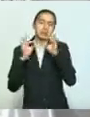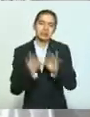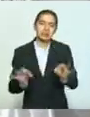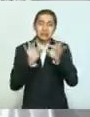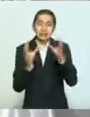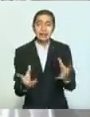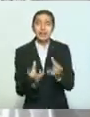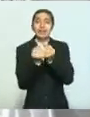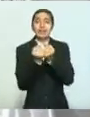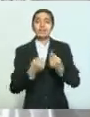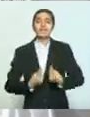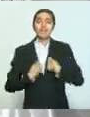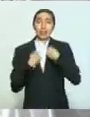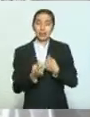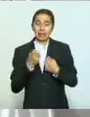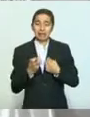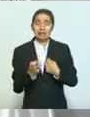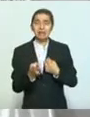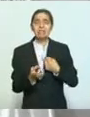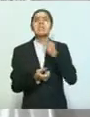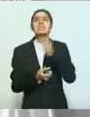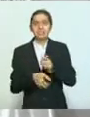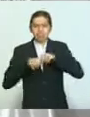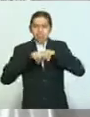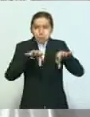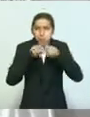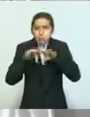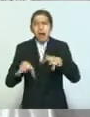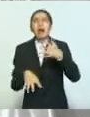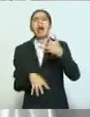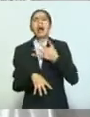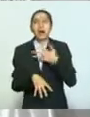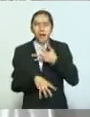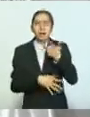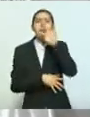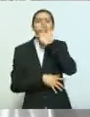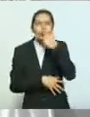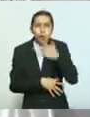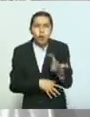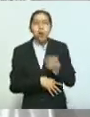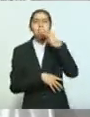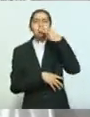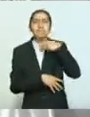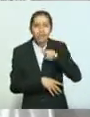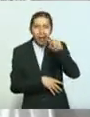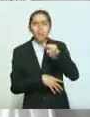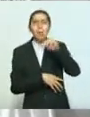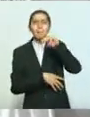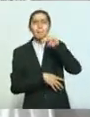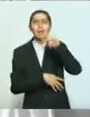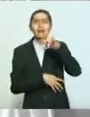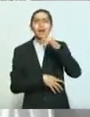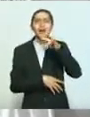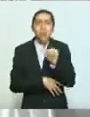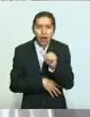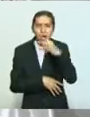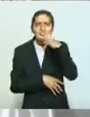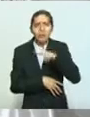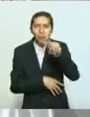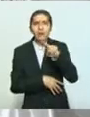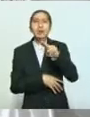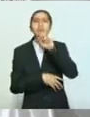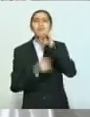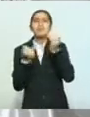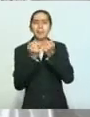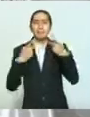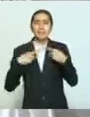vidas. Esta campaña incluye contenidos en purépecha, en náhuatl, mazahua y en lenguaje para